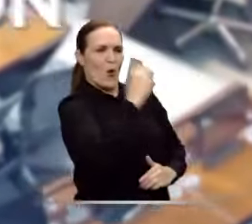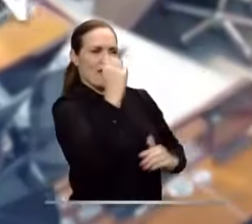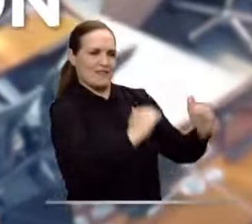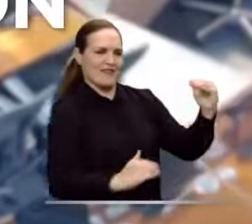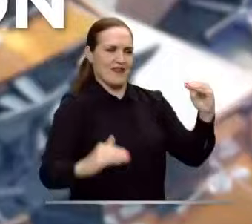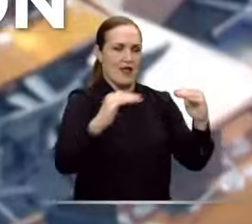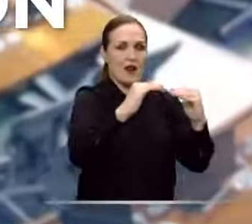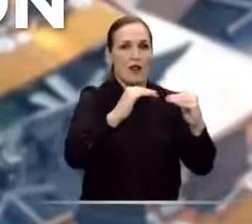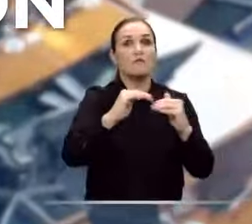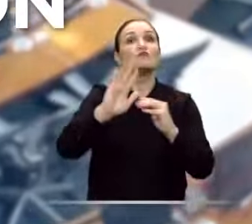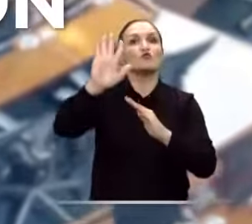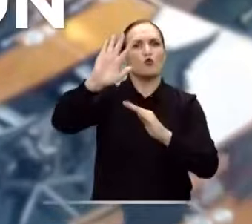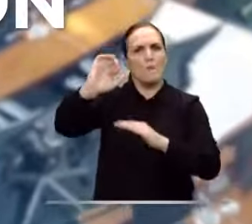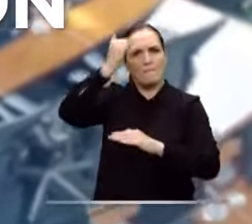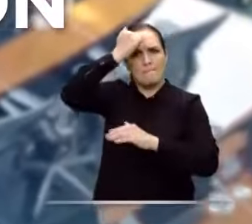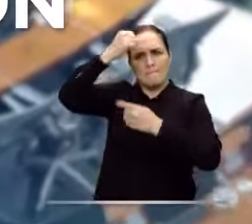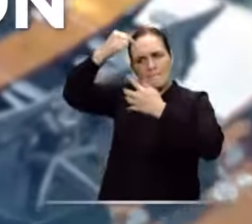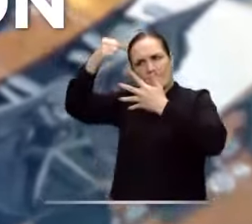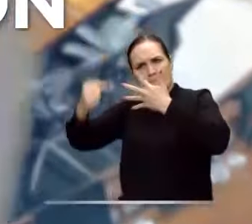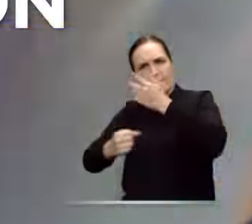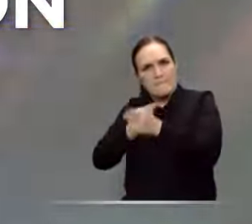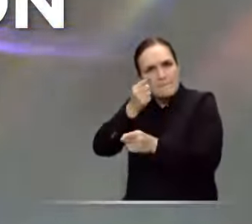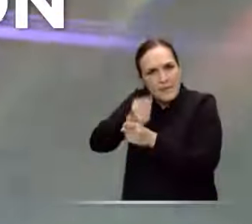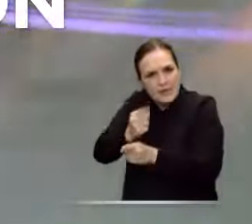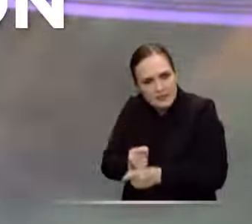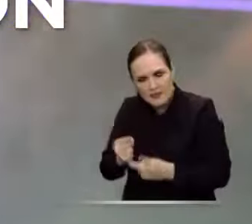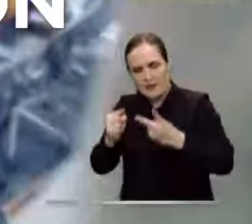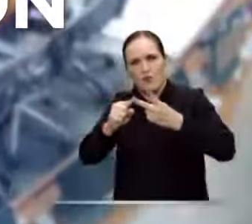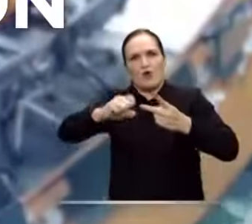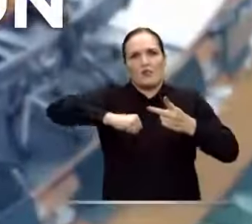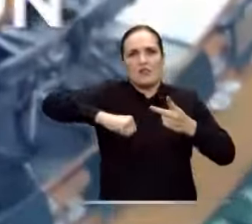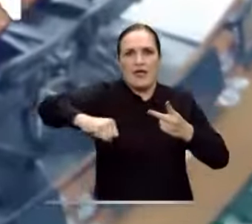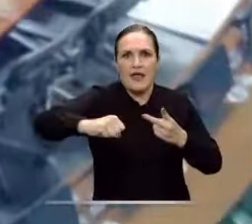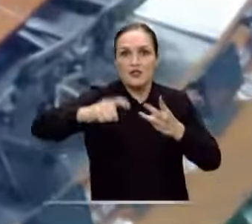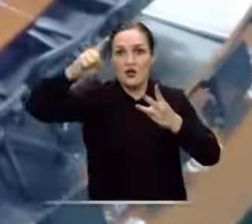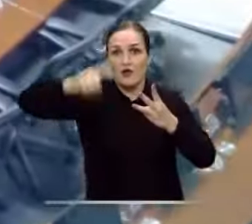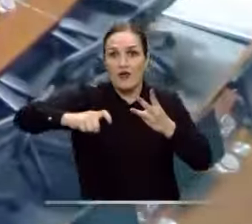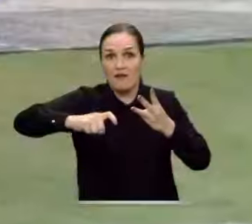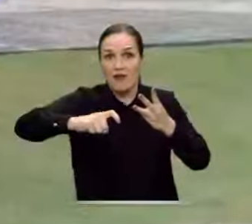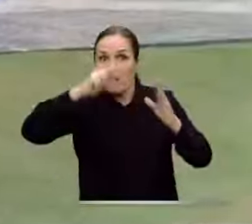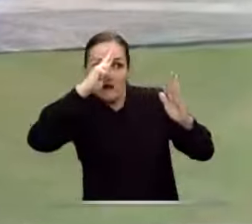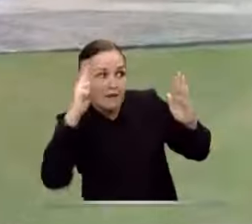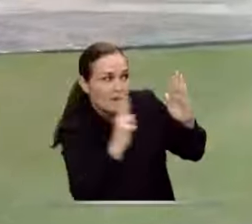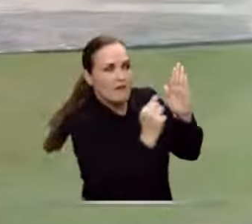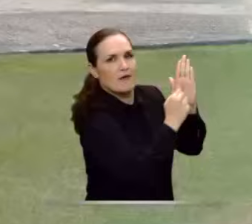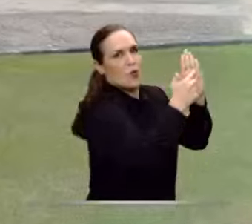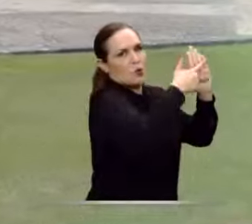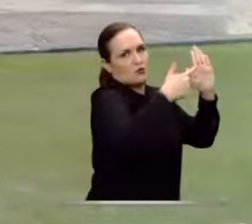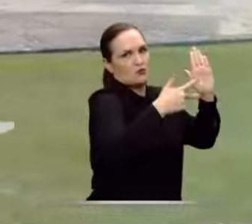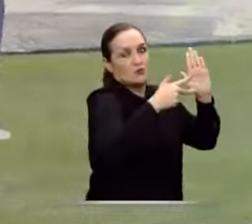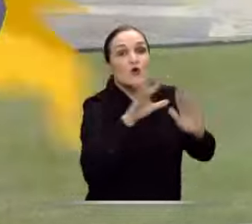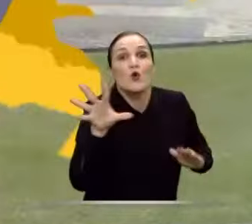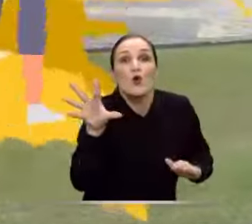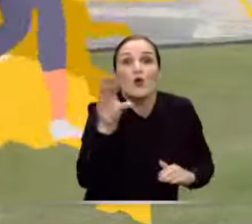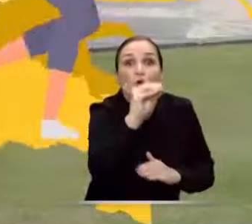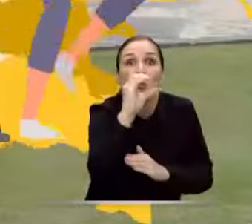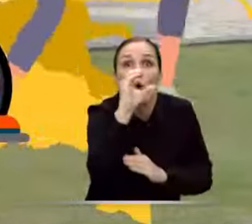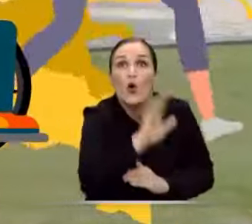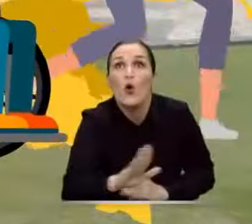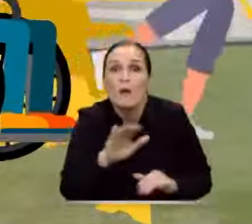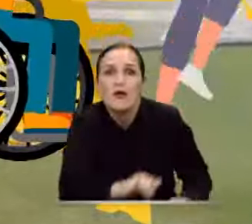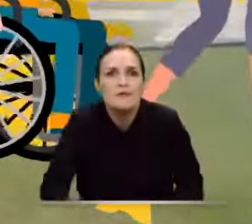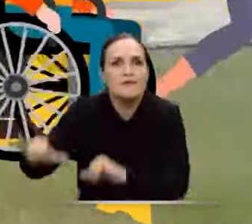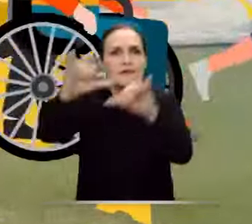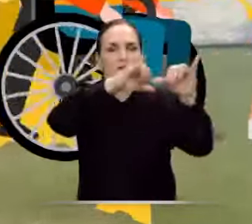y garantizar la efectividad de los principios, derechos y deberes consagrados en la Constitución? Todas las personas colombianas